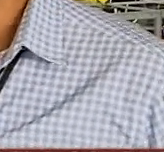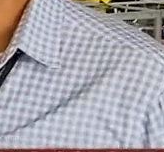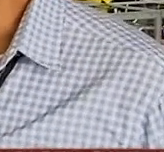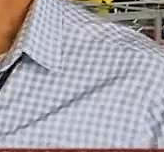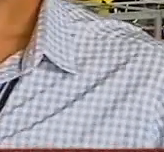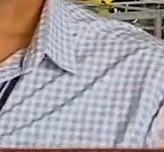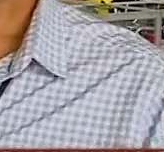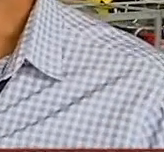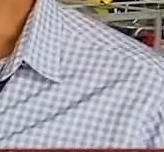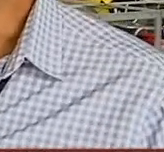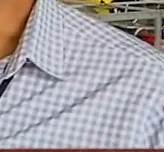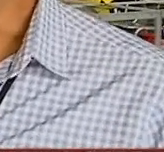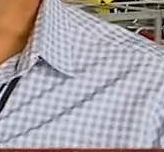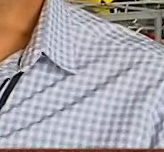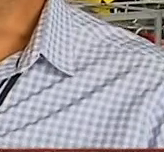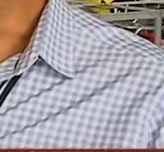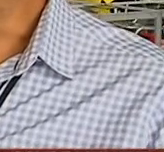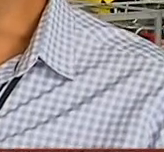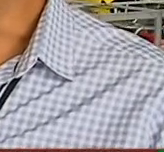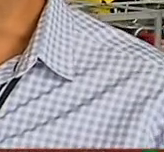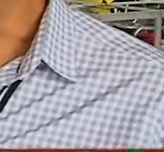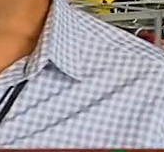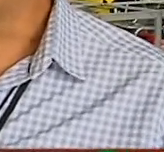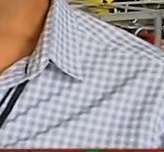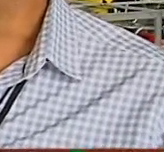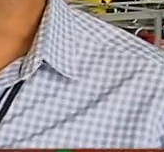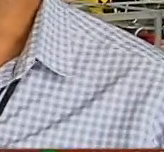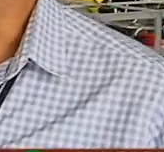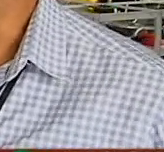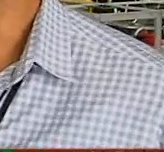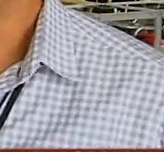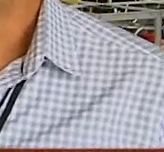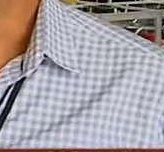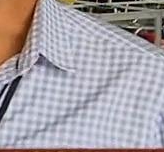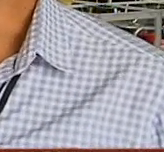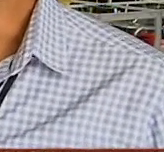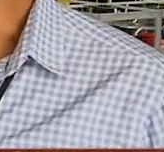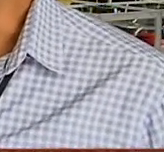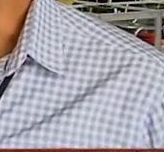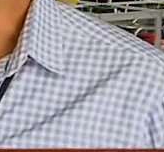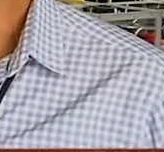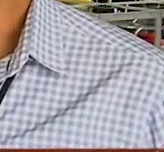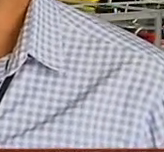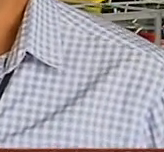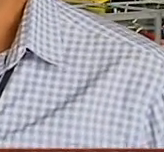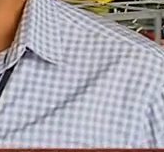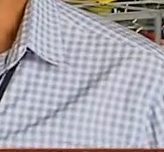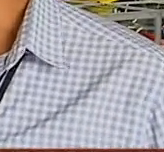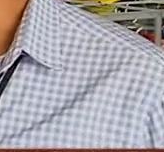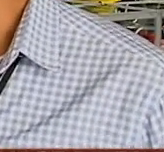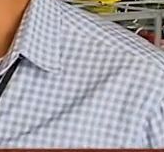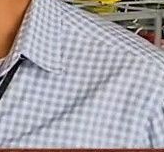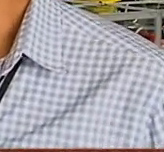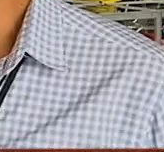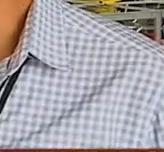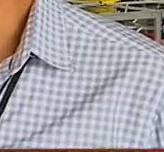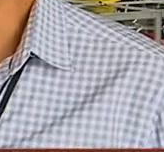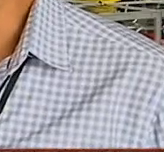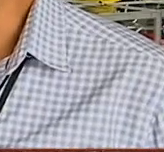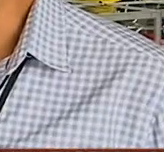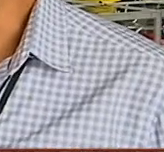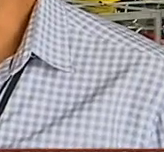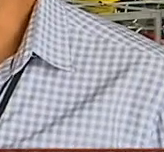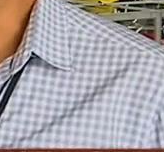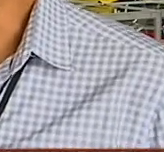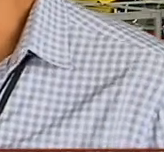de esa manera estratégica donde están ubicados puedan asistir de otras escuelas o facultades cercanas para que entre